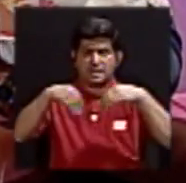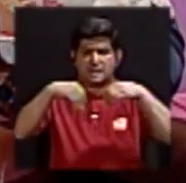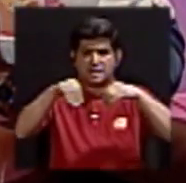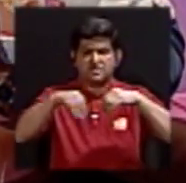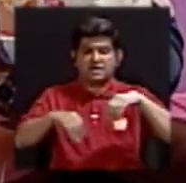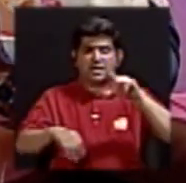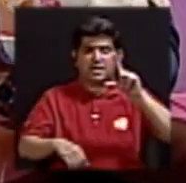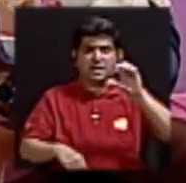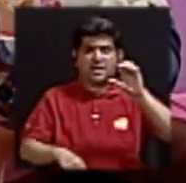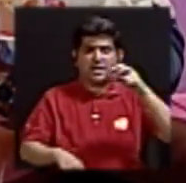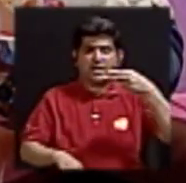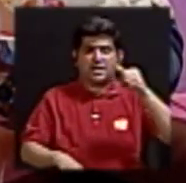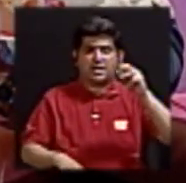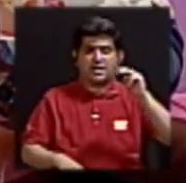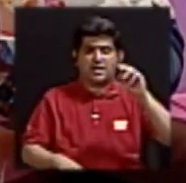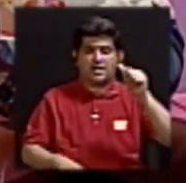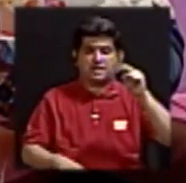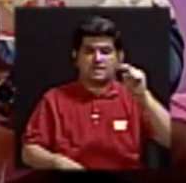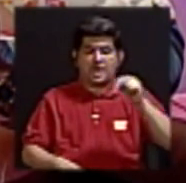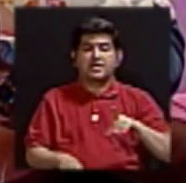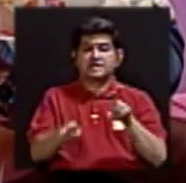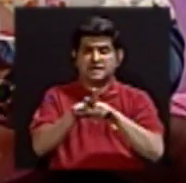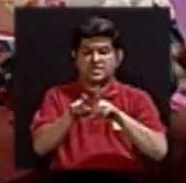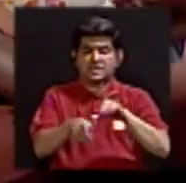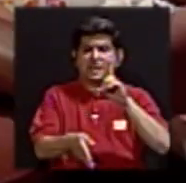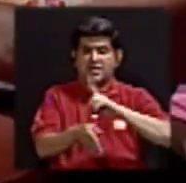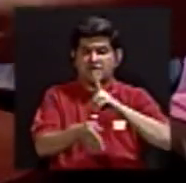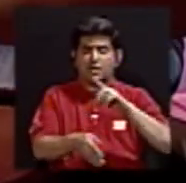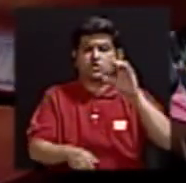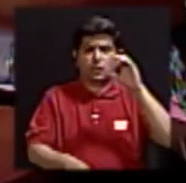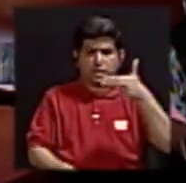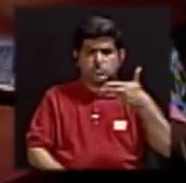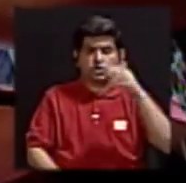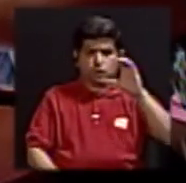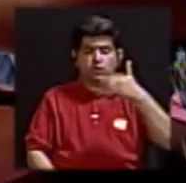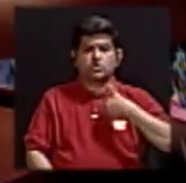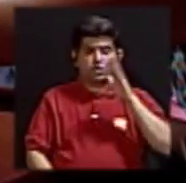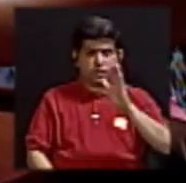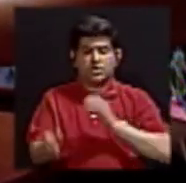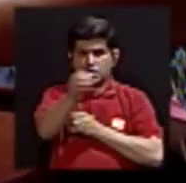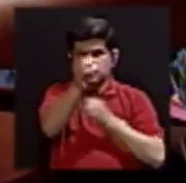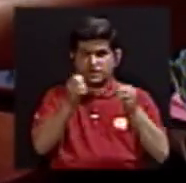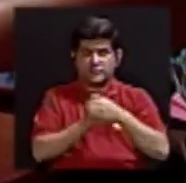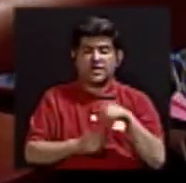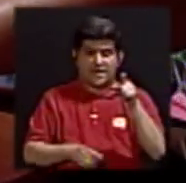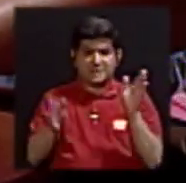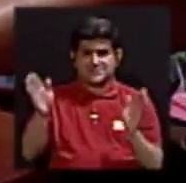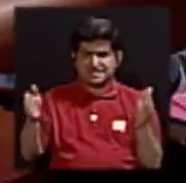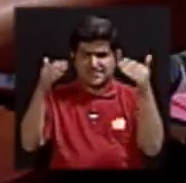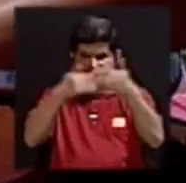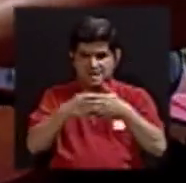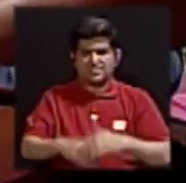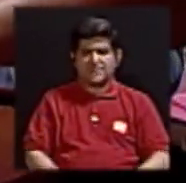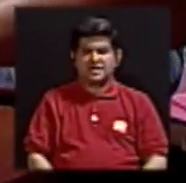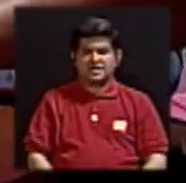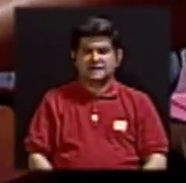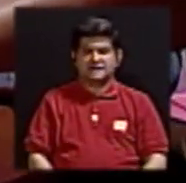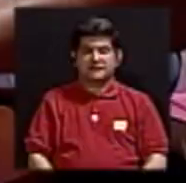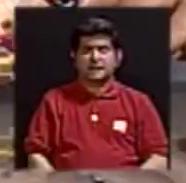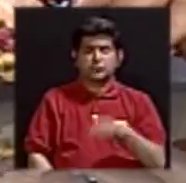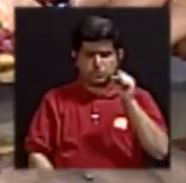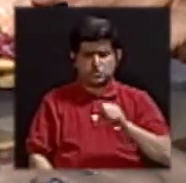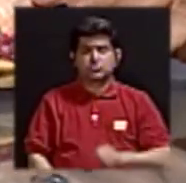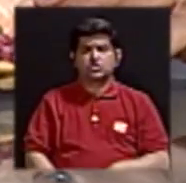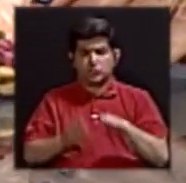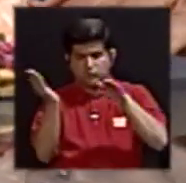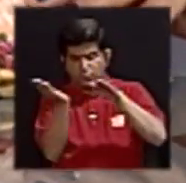incluso lo tiene la doctora Choto Cruz también en su consultorio. Es este, ese es lo que usted llama el kit, es como una carterita con toda